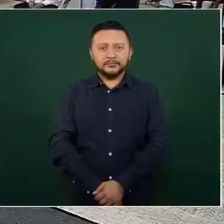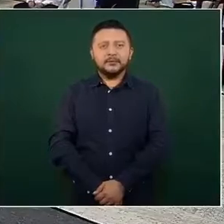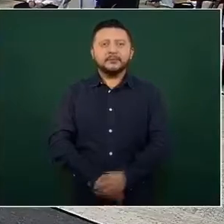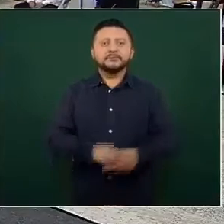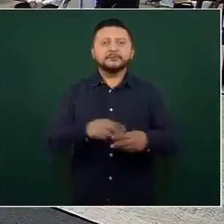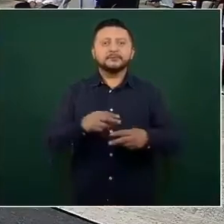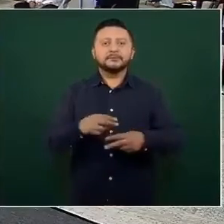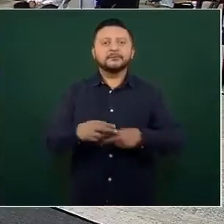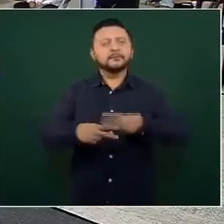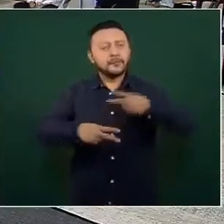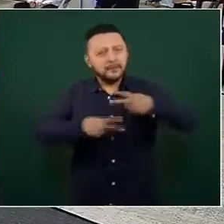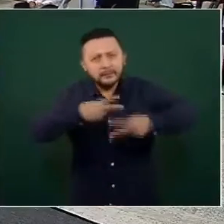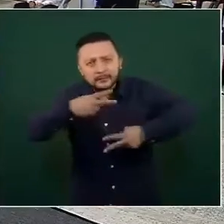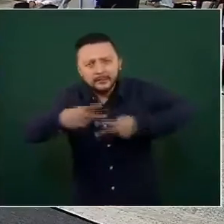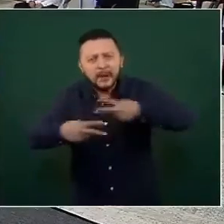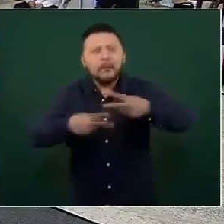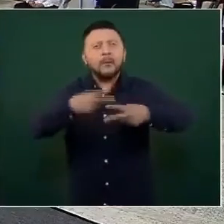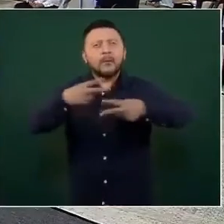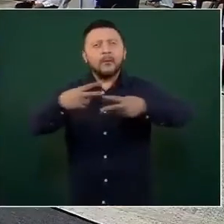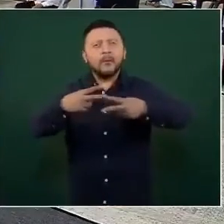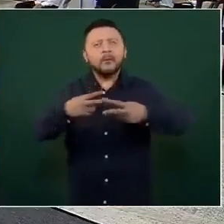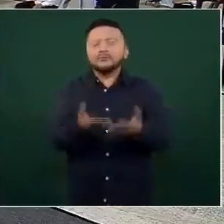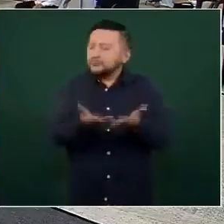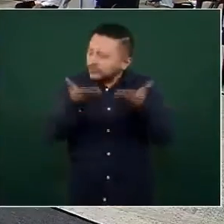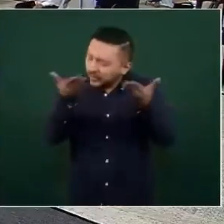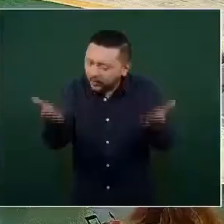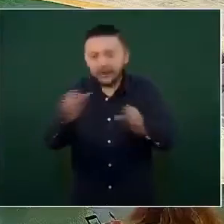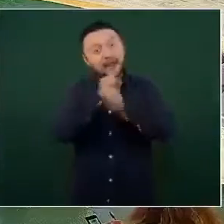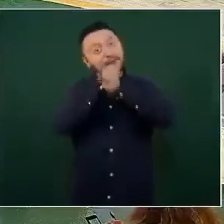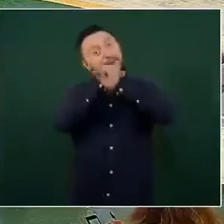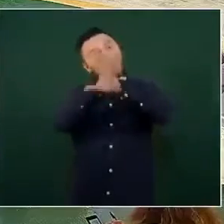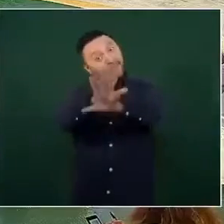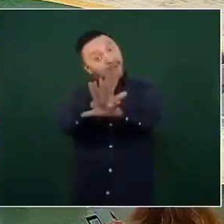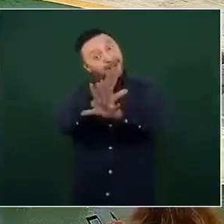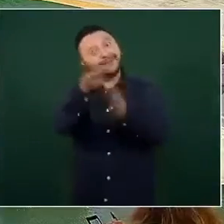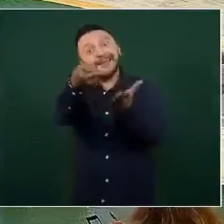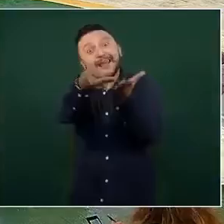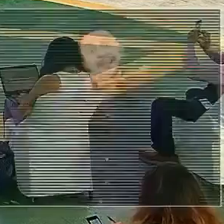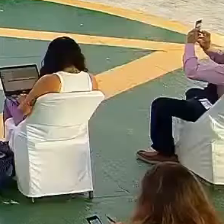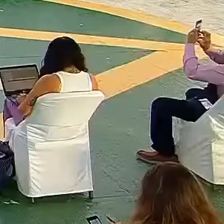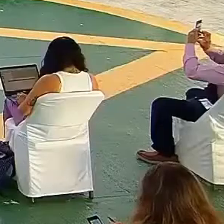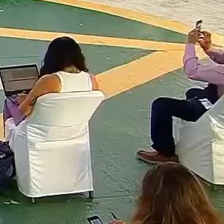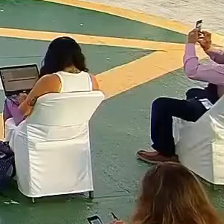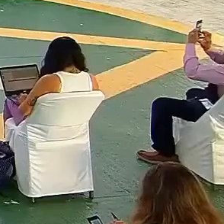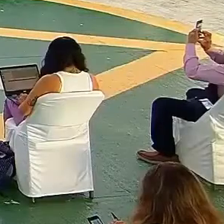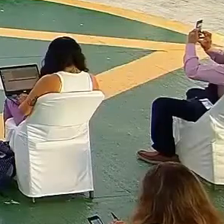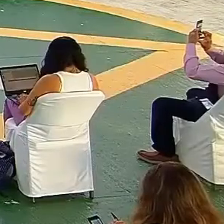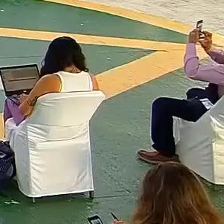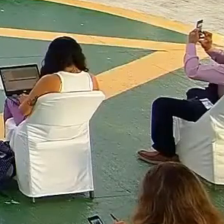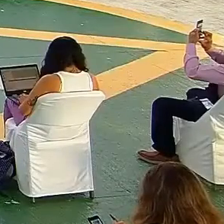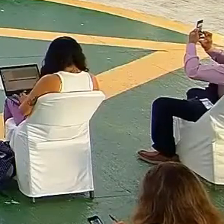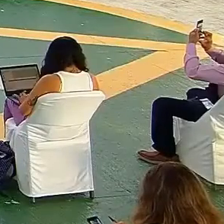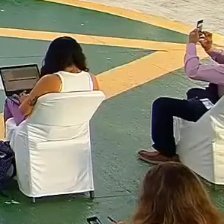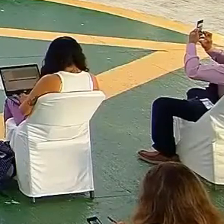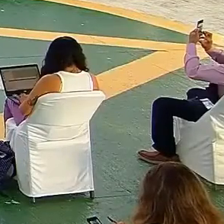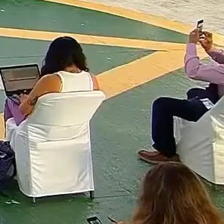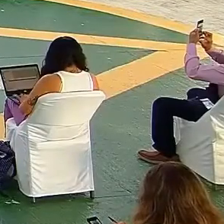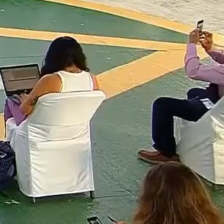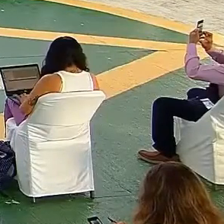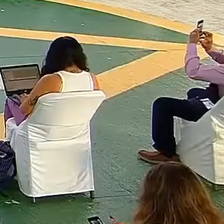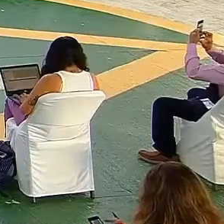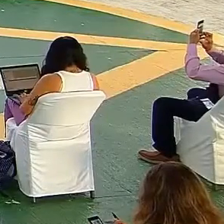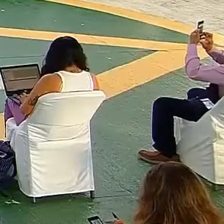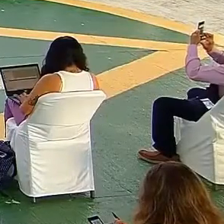bueno, vamos a ahora informar sobre el plan nacional de vacunación.